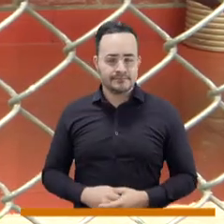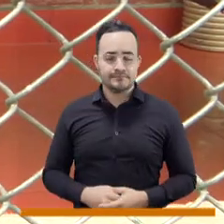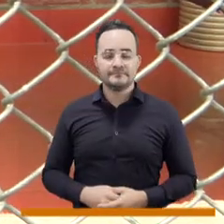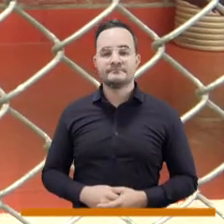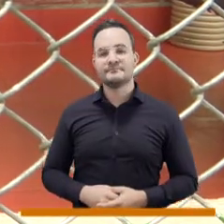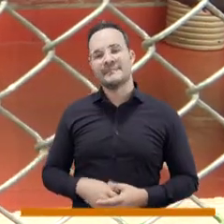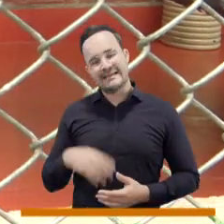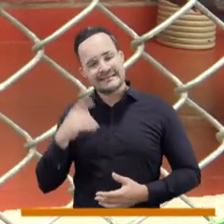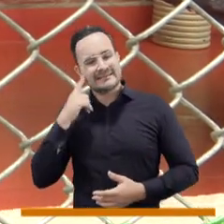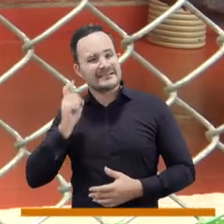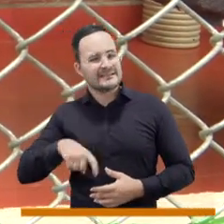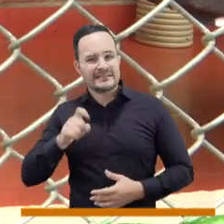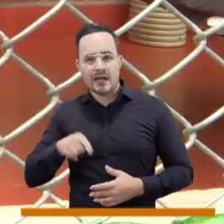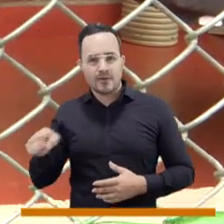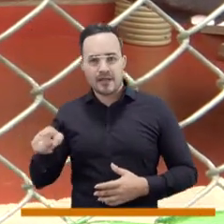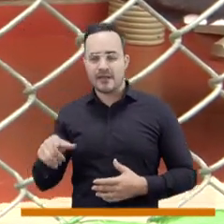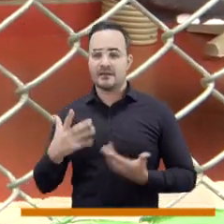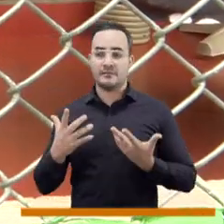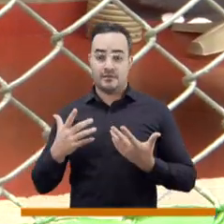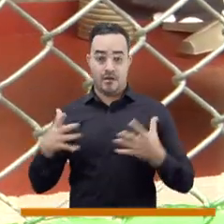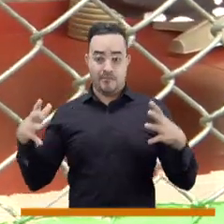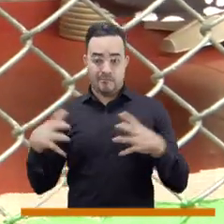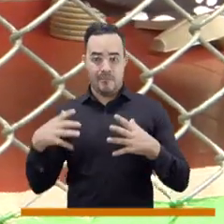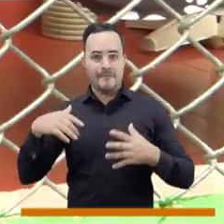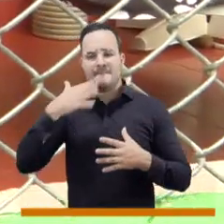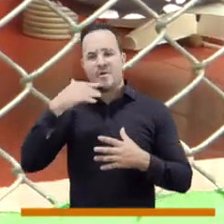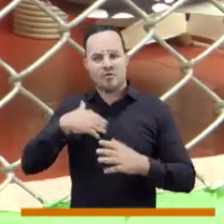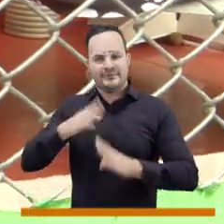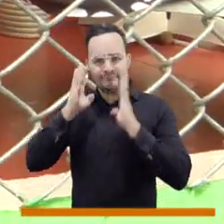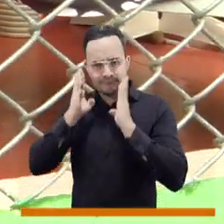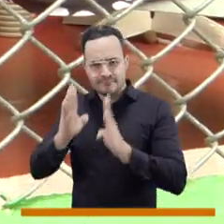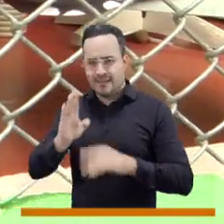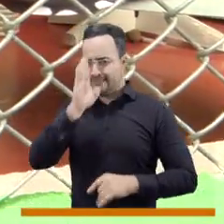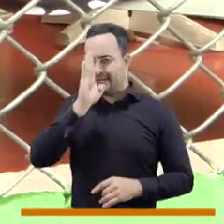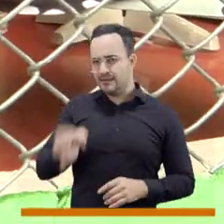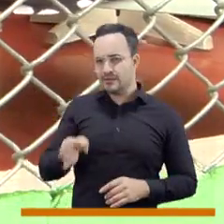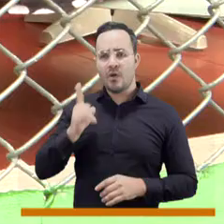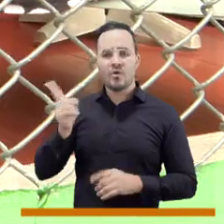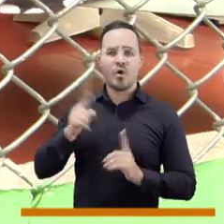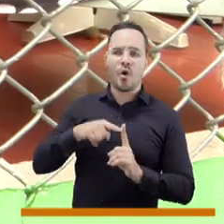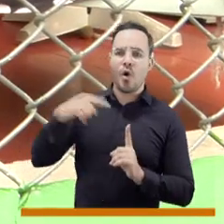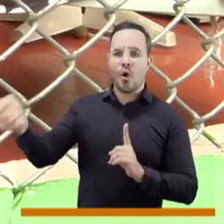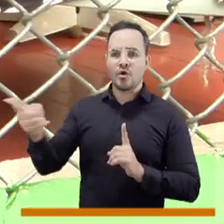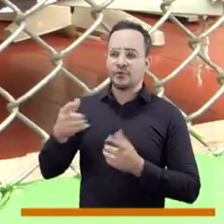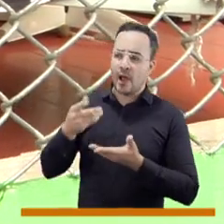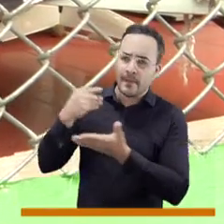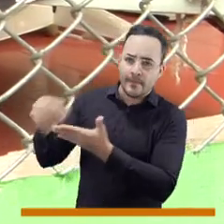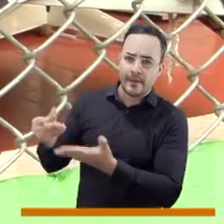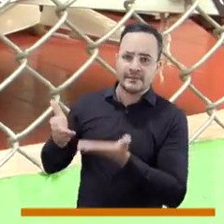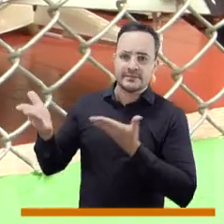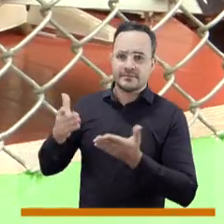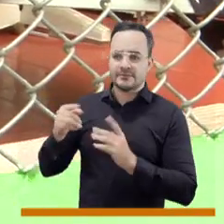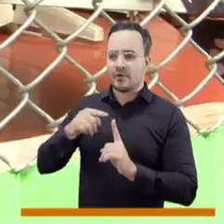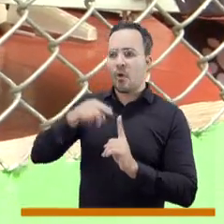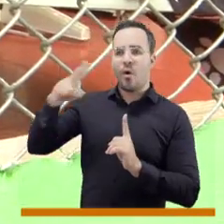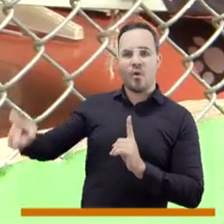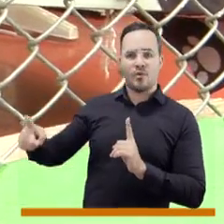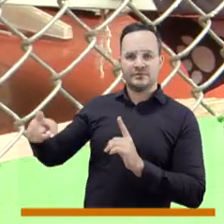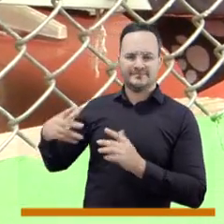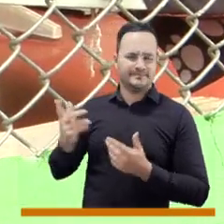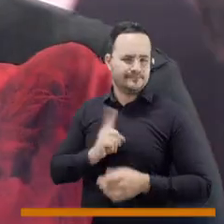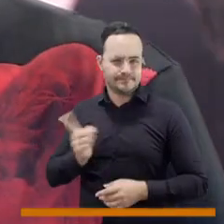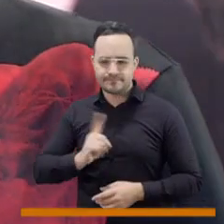Evitar al máximo que se tercerice el servicio de hospitalización y otras atenciones ya no básicas,